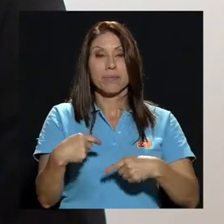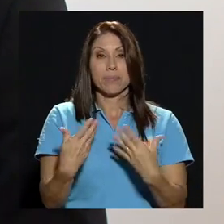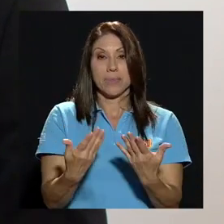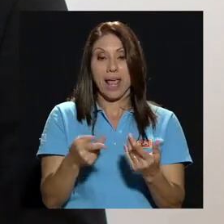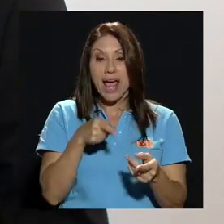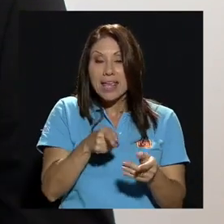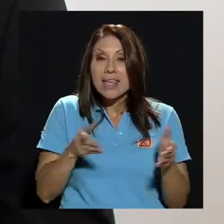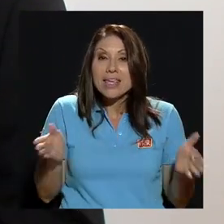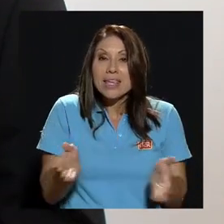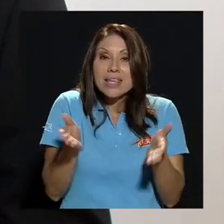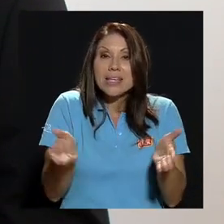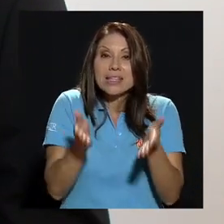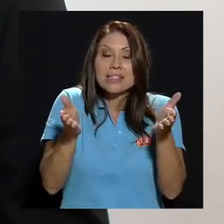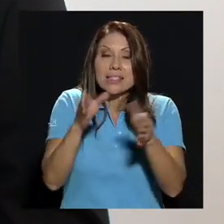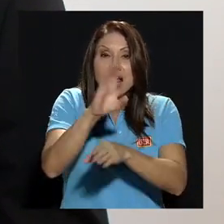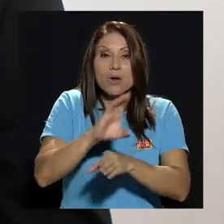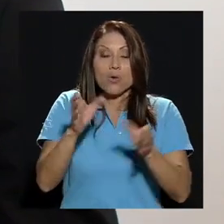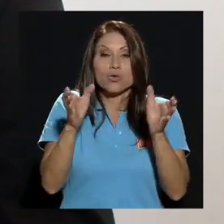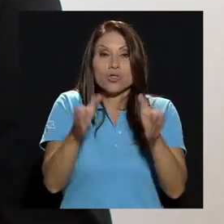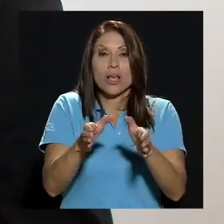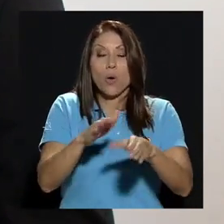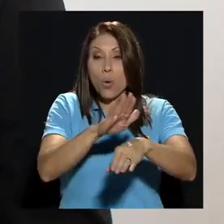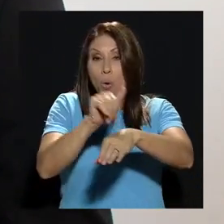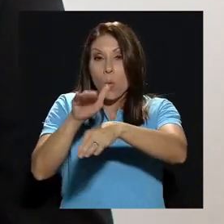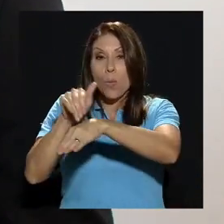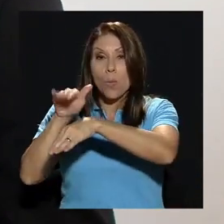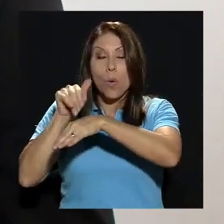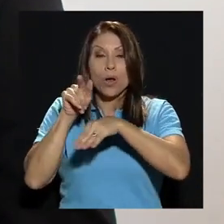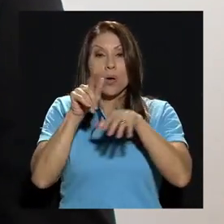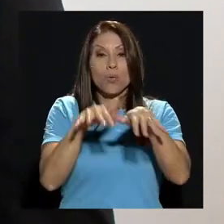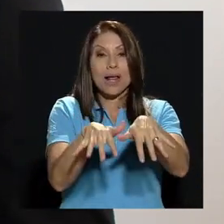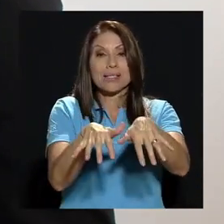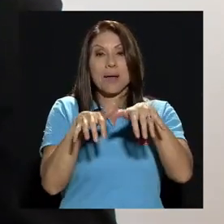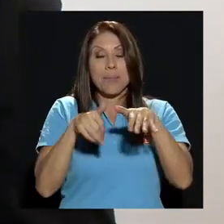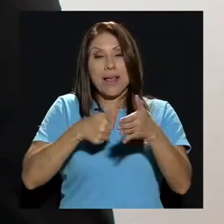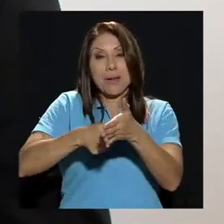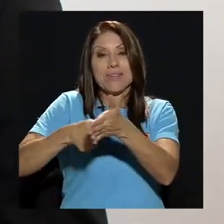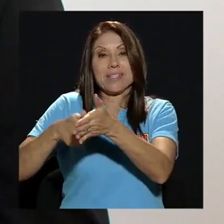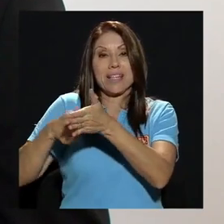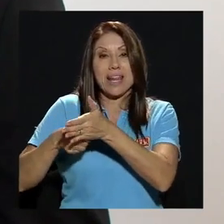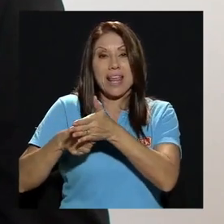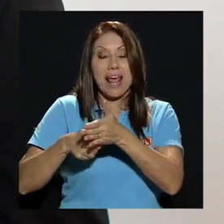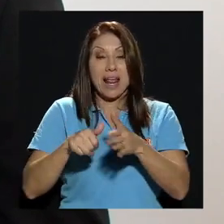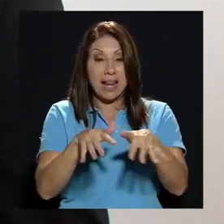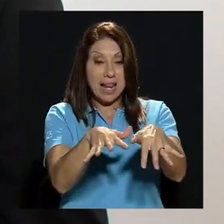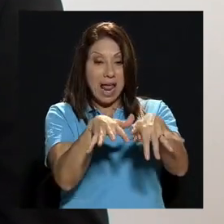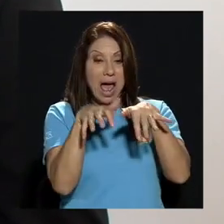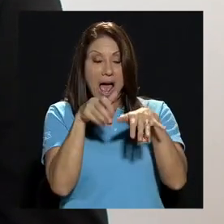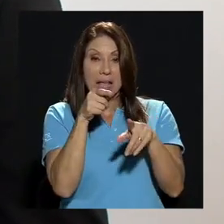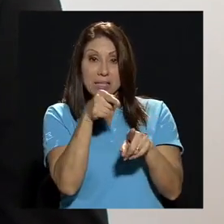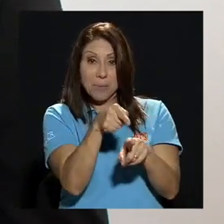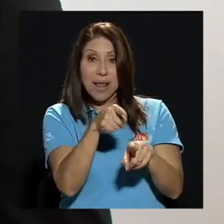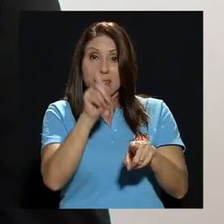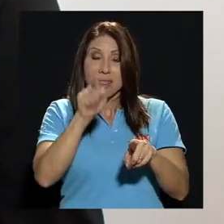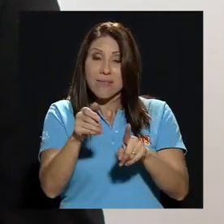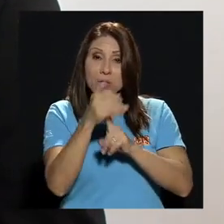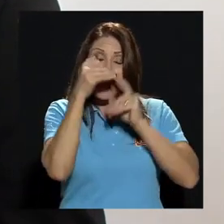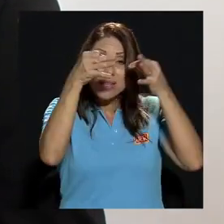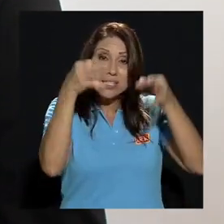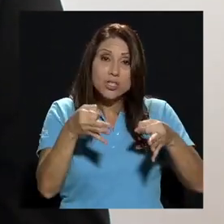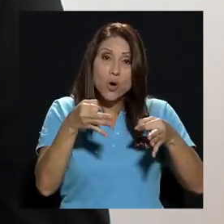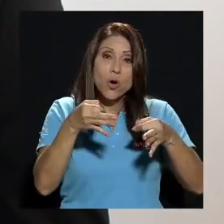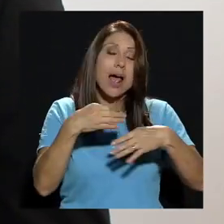convoque una asamblea plebiscitaria y que sea la asamblea la que determine si debe instaurar o no un proceso administrativo en contra del rector